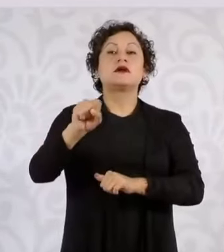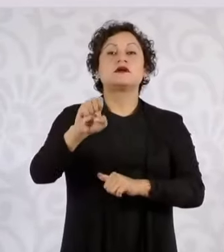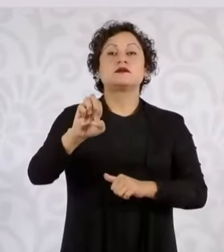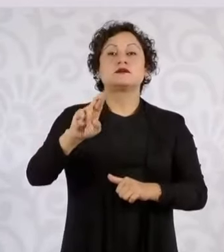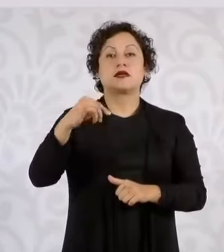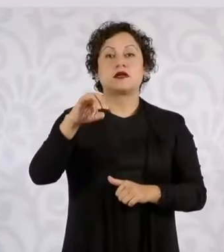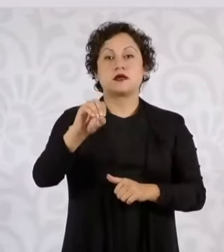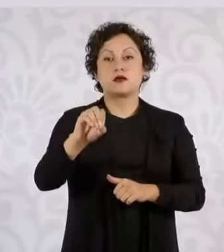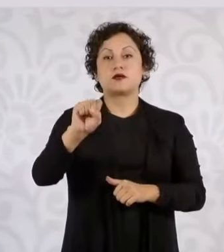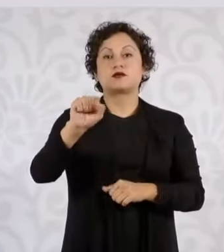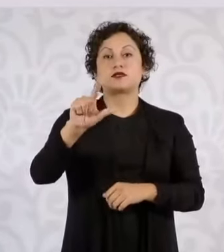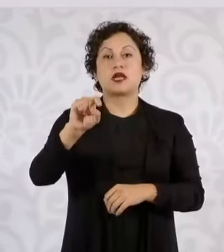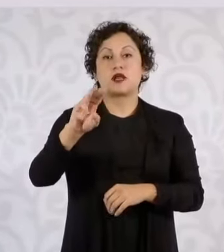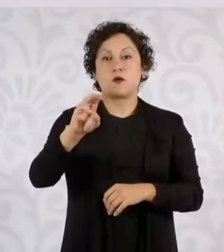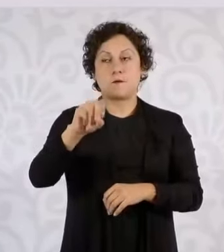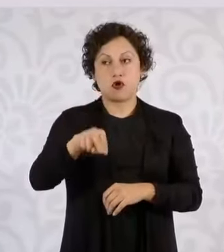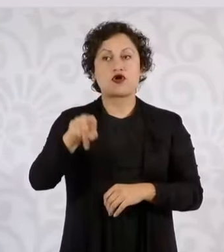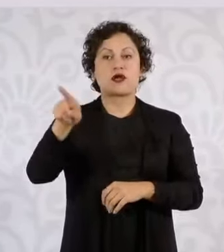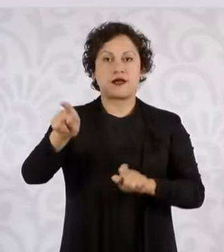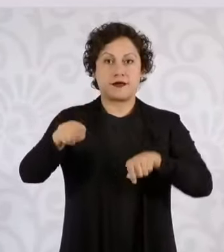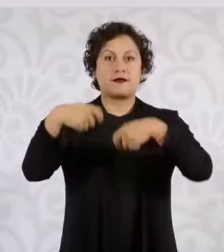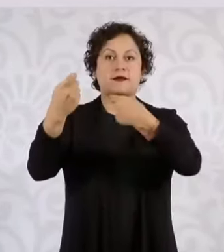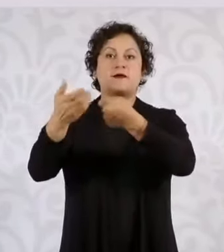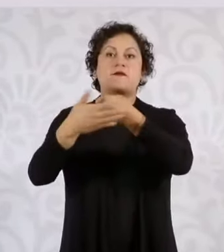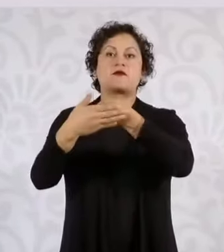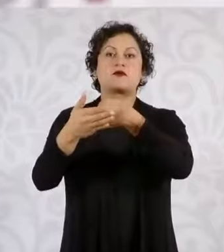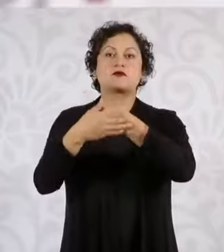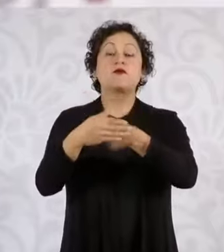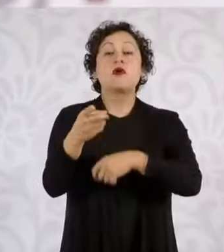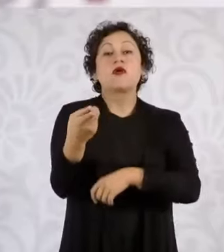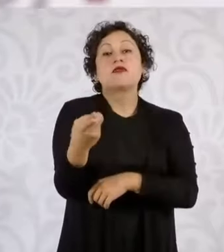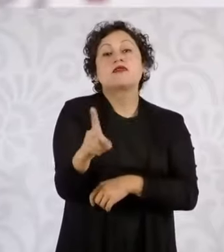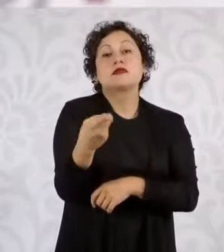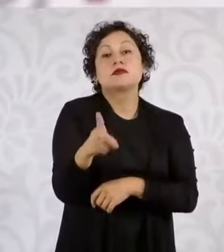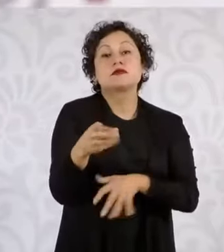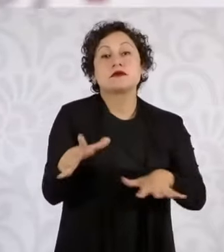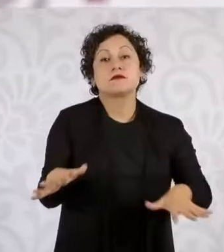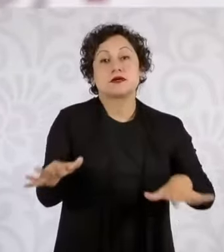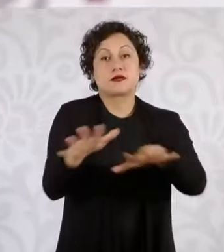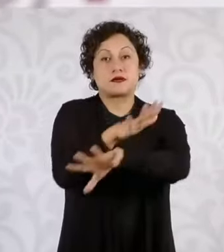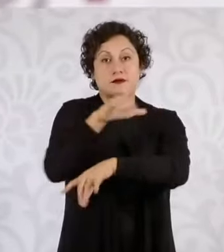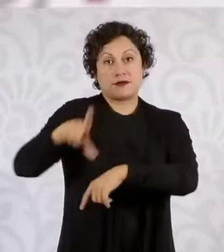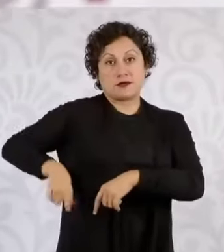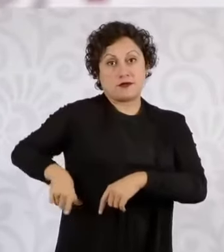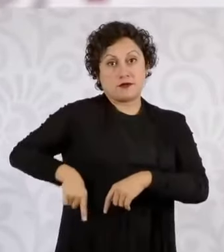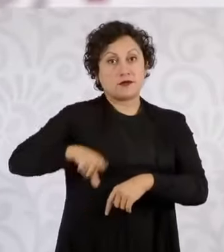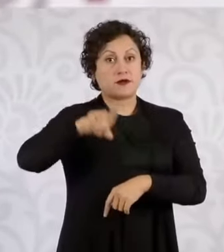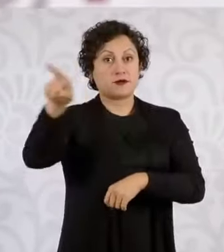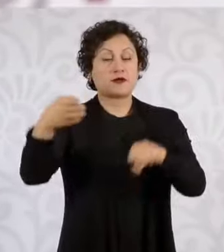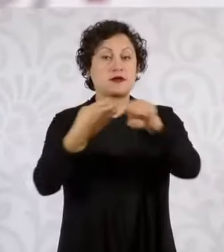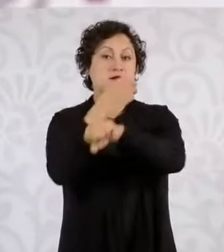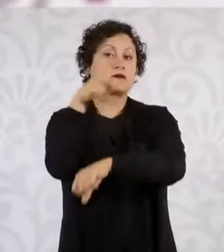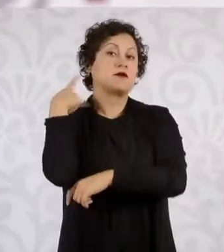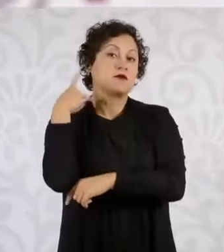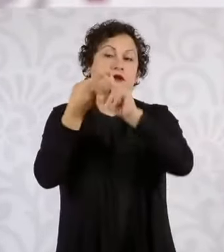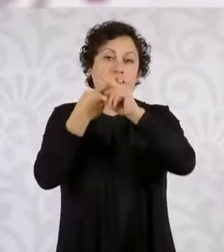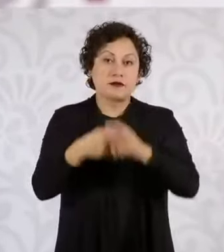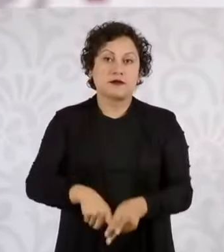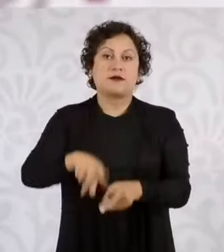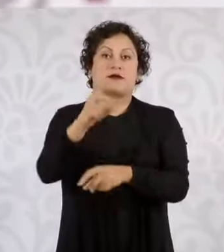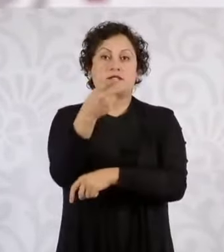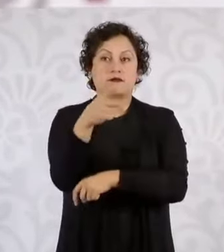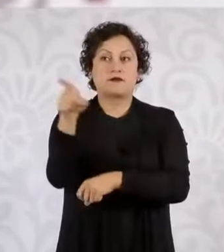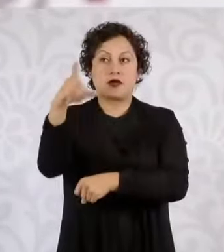anuncio de una vez. Él sale en diciembre, el cambio de gobierno en el caso de Puebla es hasta principios de diciembre.